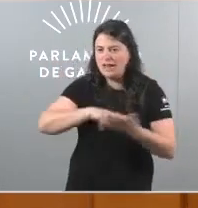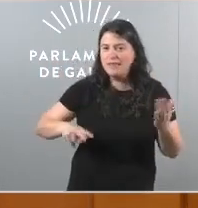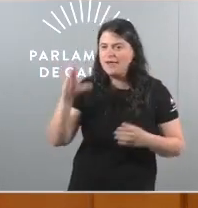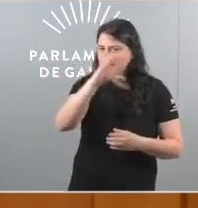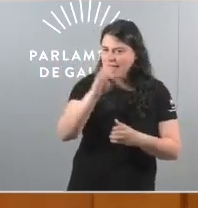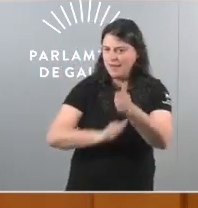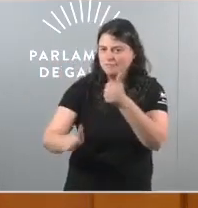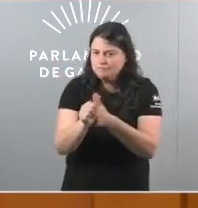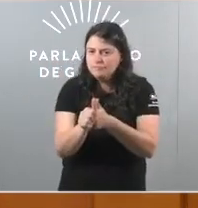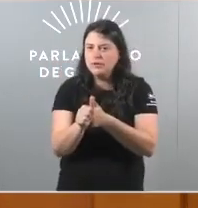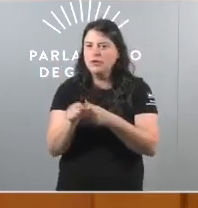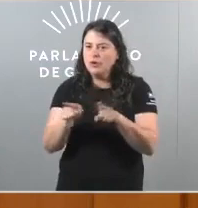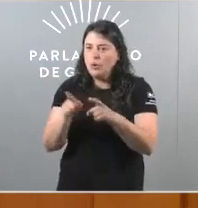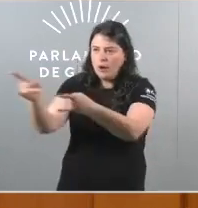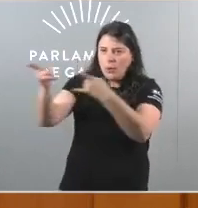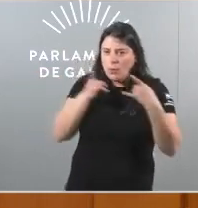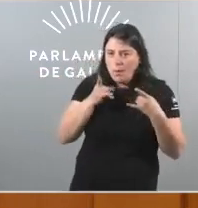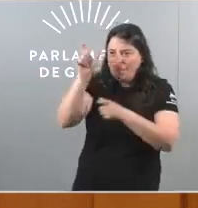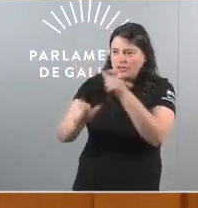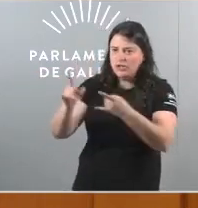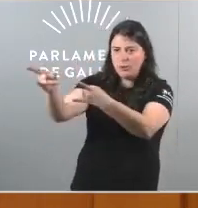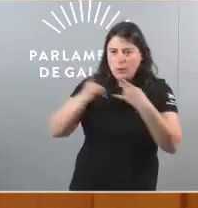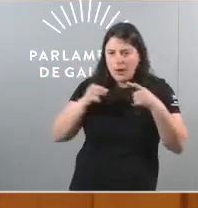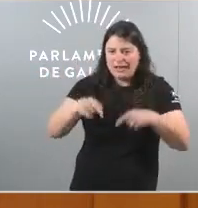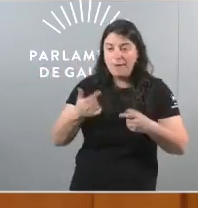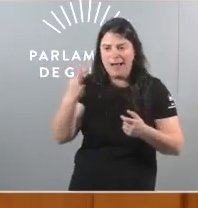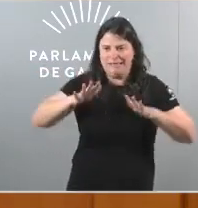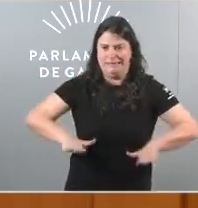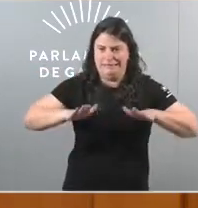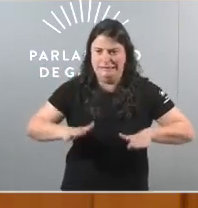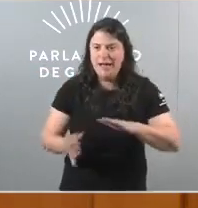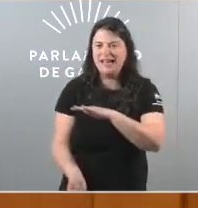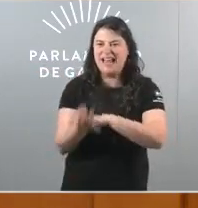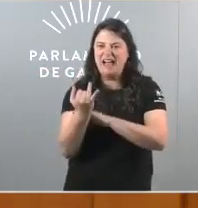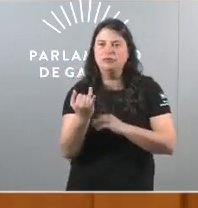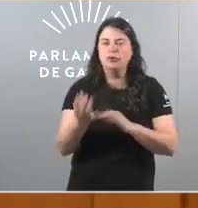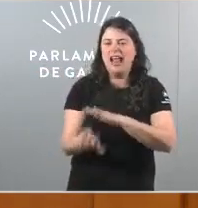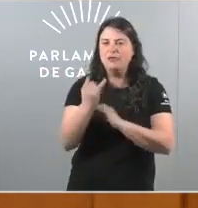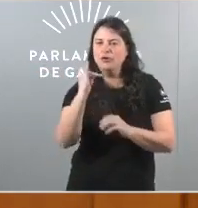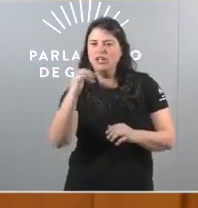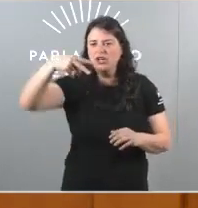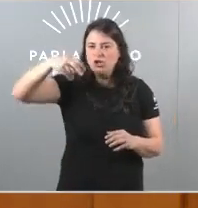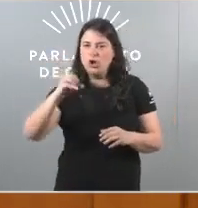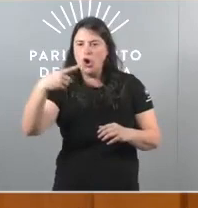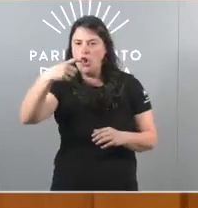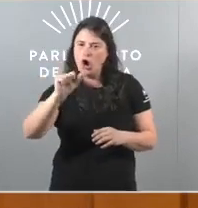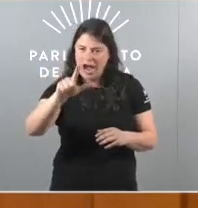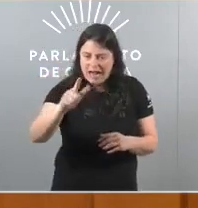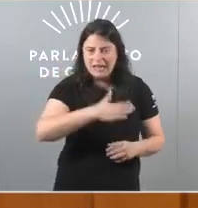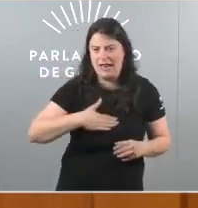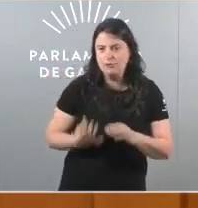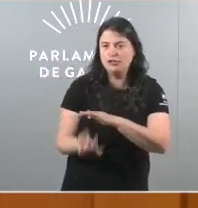priorice a retención e captación de talento creando o inogal e con recursos fixándonos como objetivo